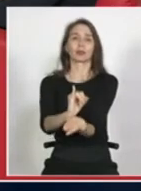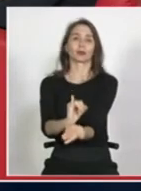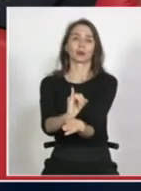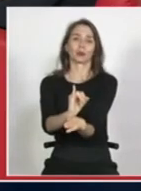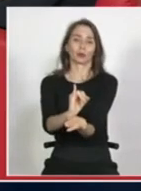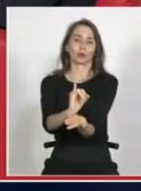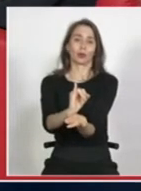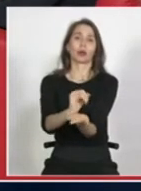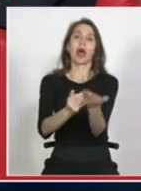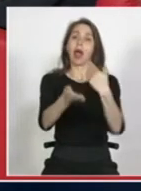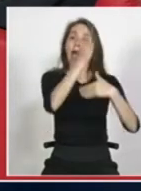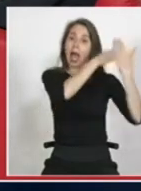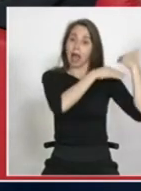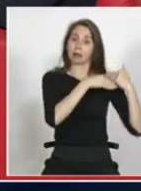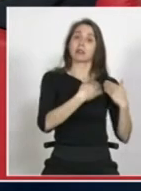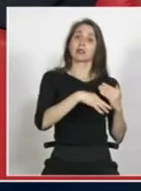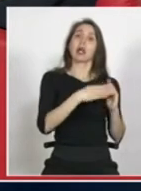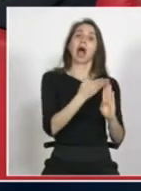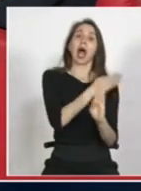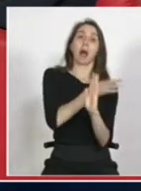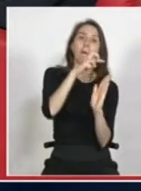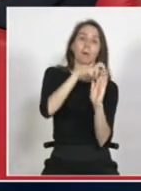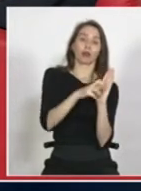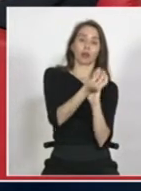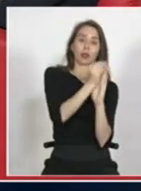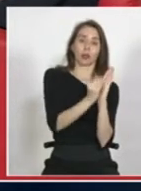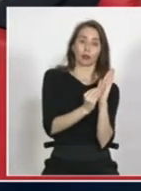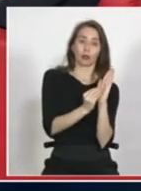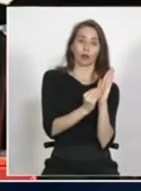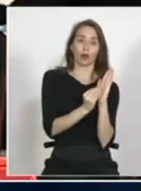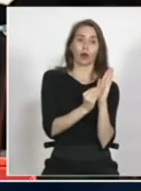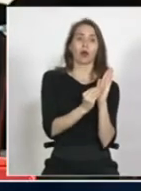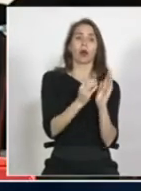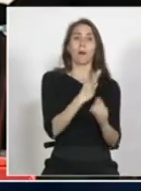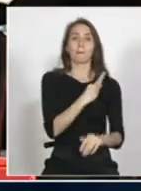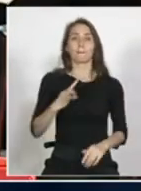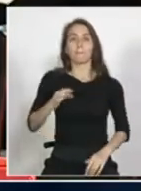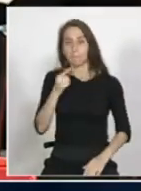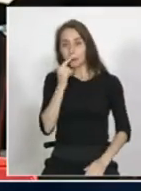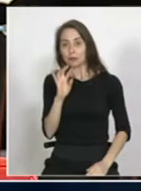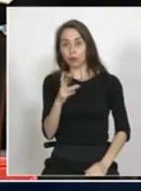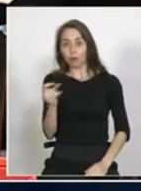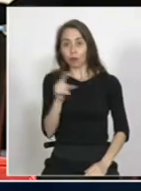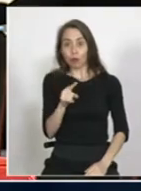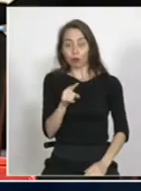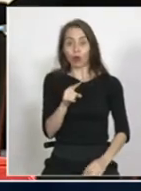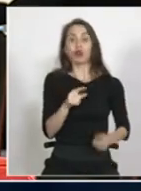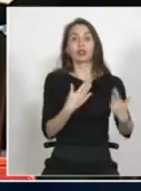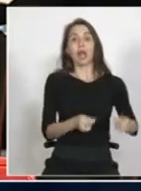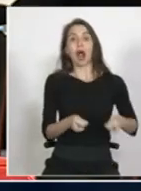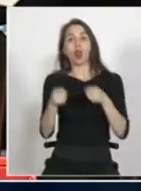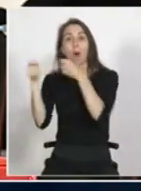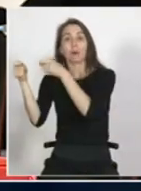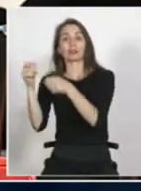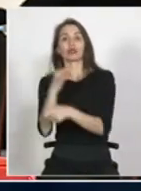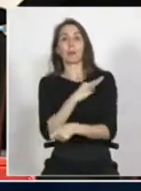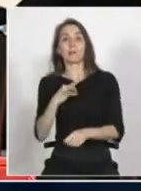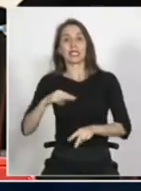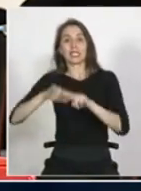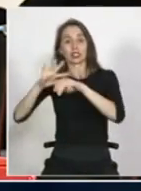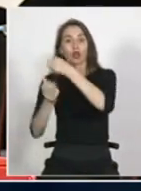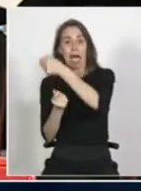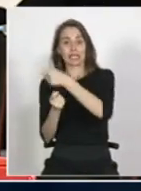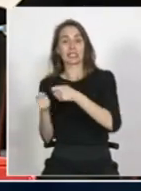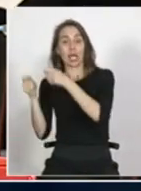estuvo en un anteproyecto que preparó cuando estaba de Ministro de Interior, Jorge Burgo, que fue presentado incluso a Hacienda, y que en ese minuto se